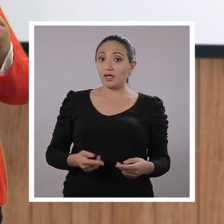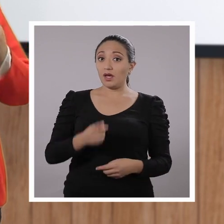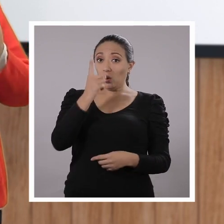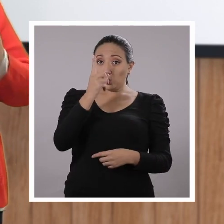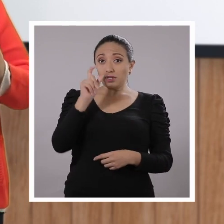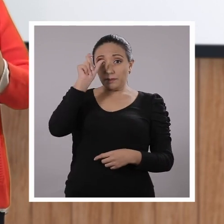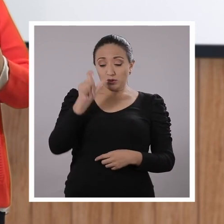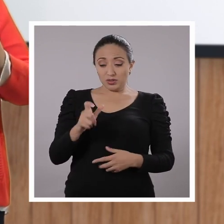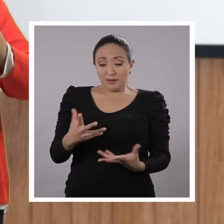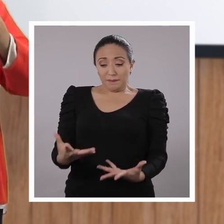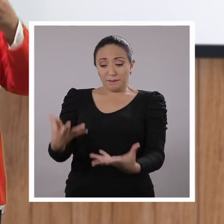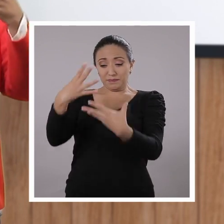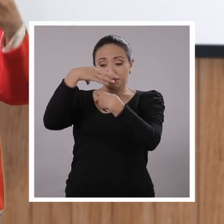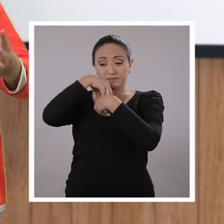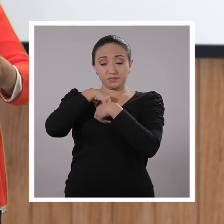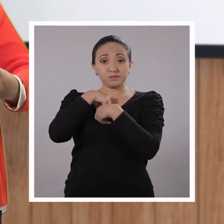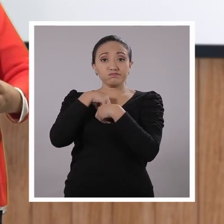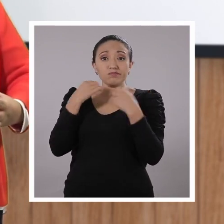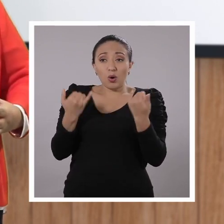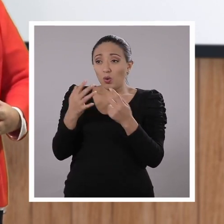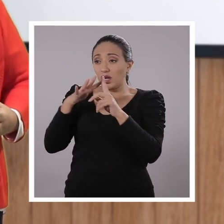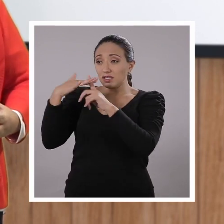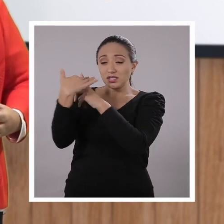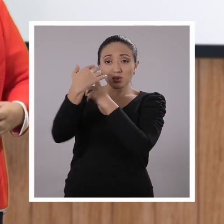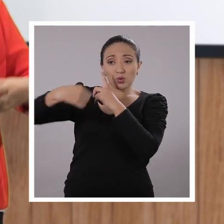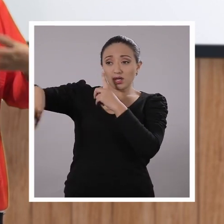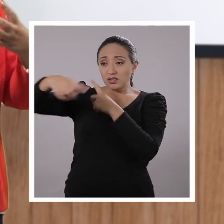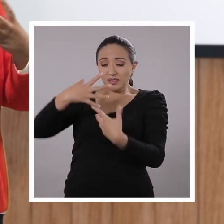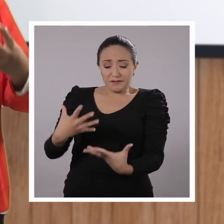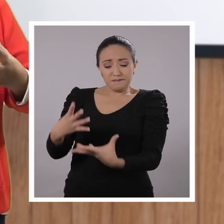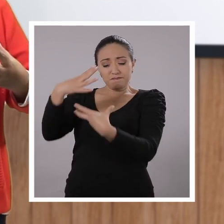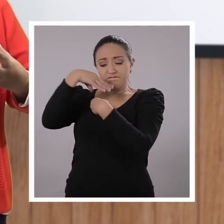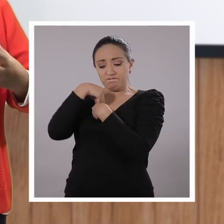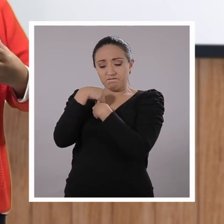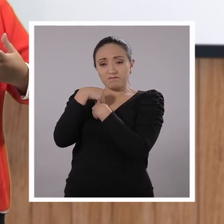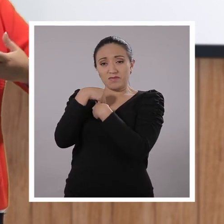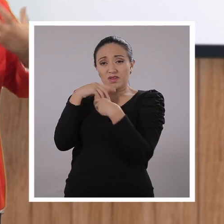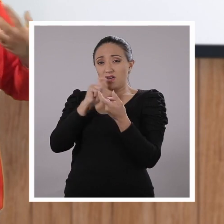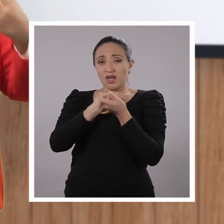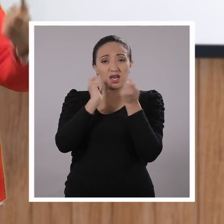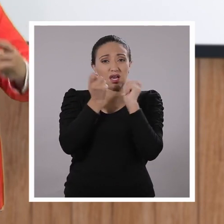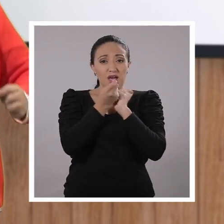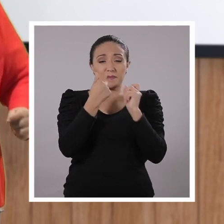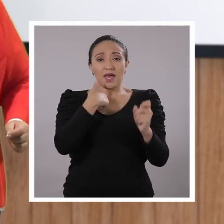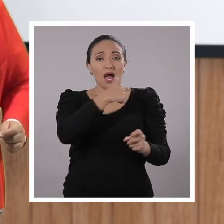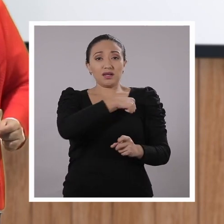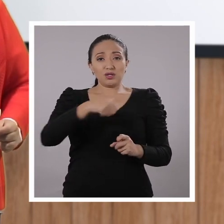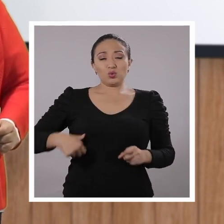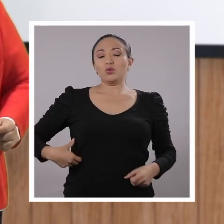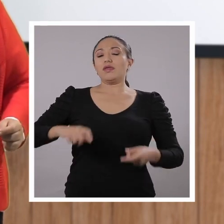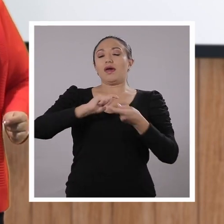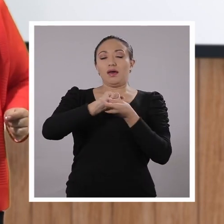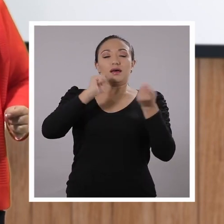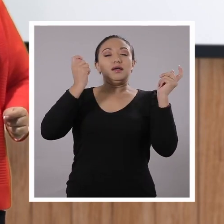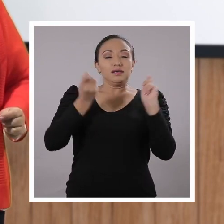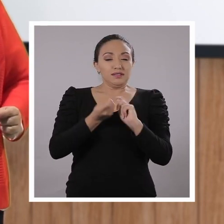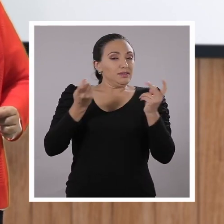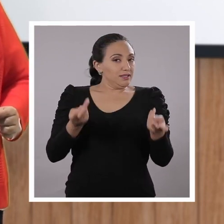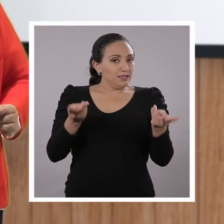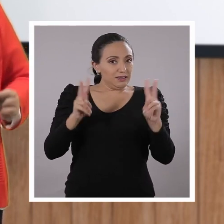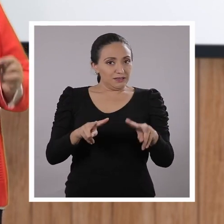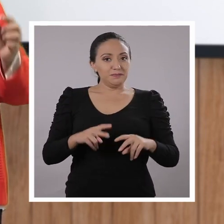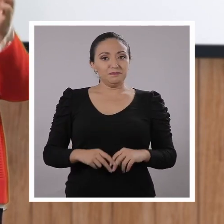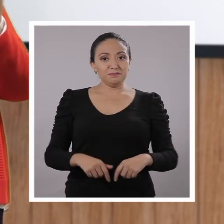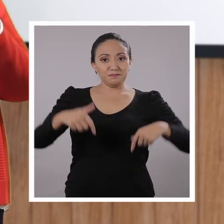Porque cuando uno se empodera de la realidad que vive y quiere cambiarla, la actitud de uno cambia. Uno no es el